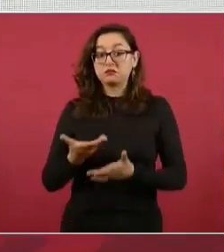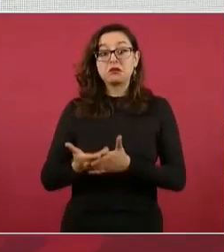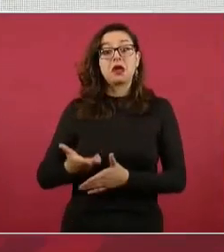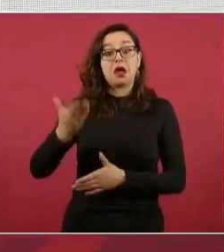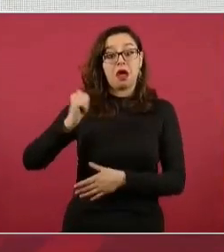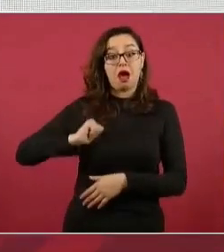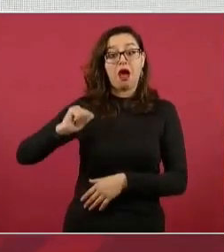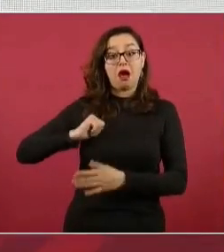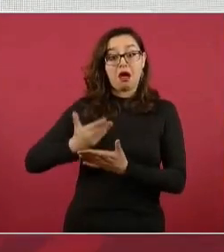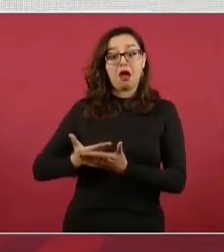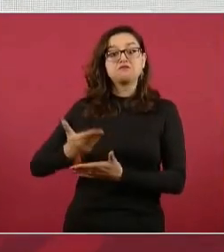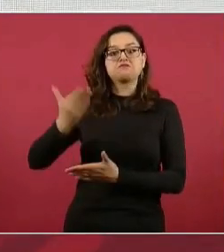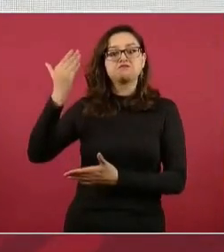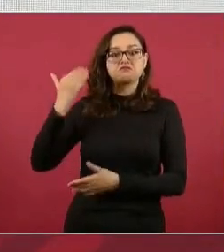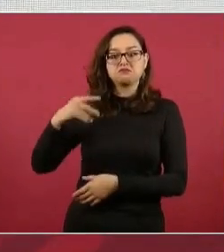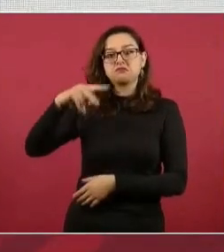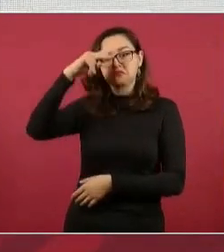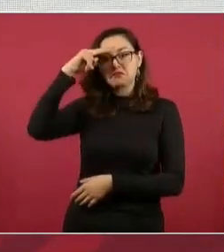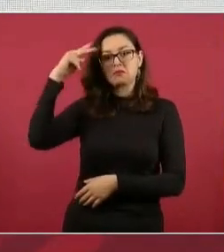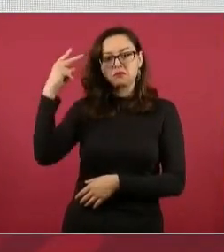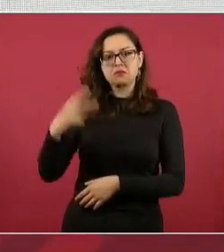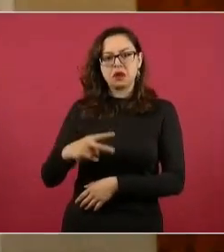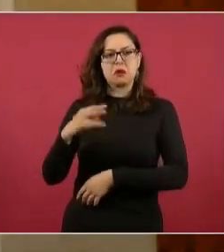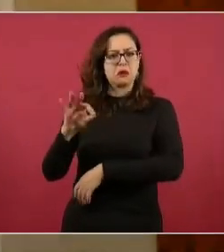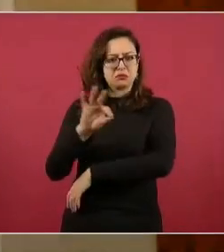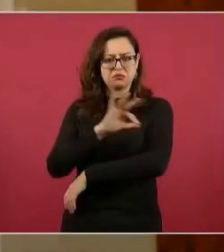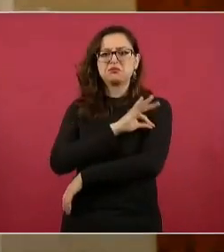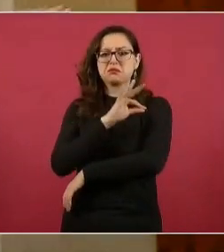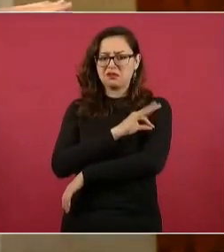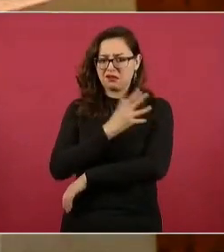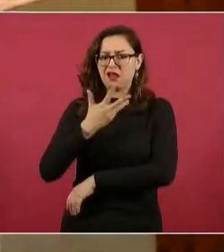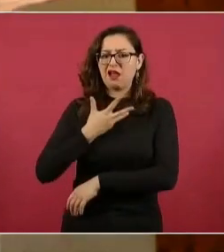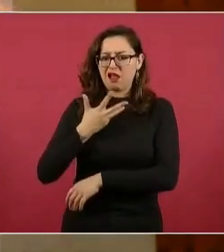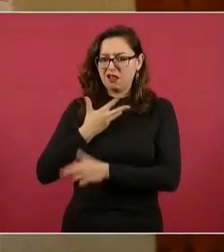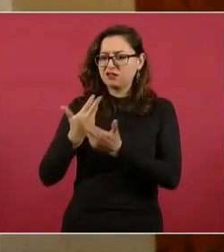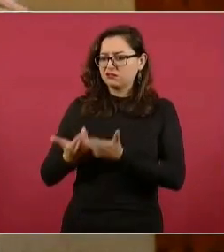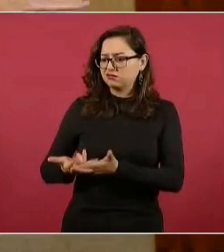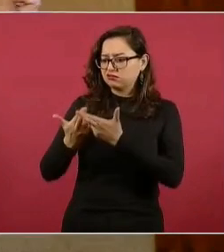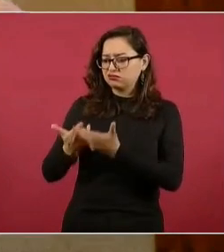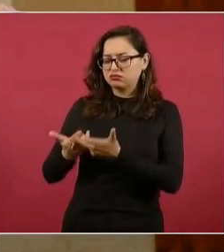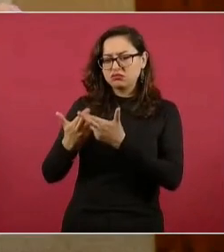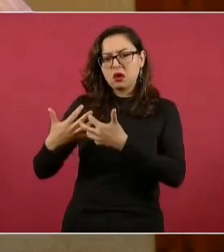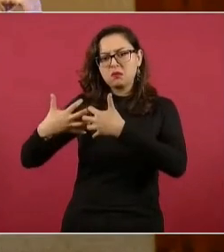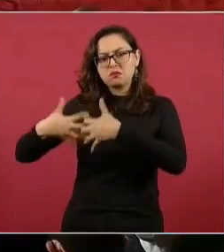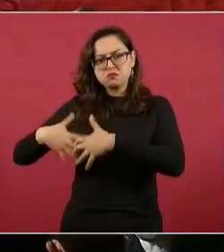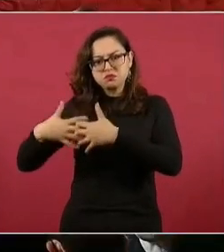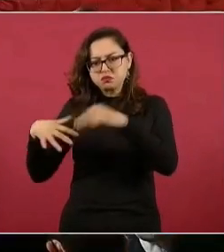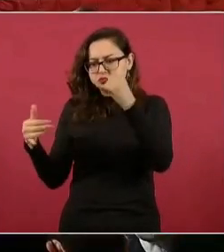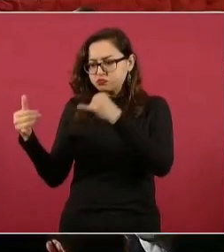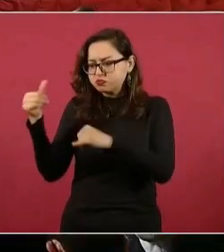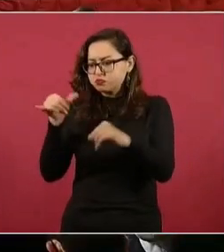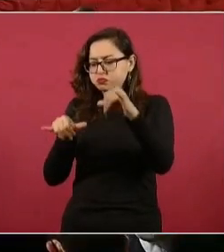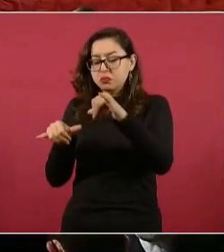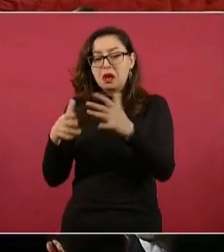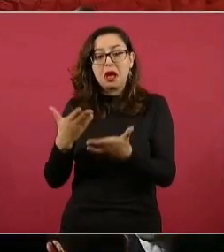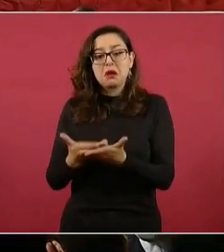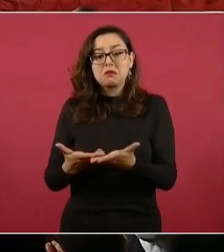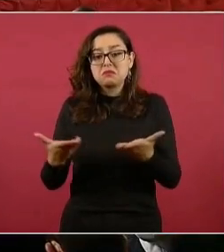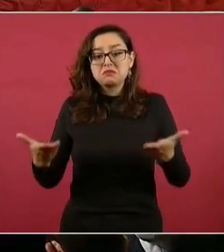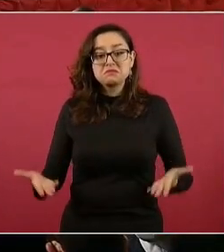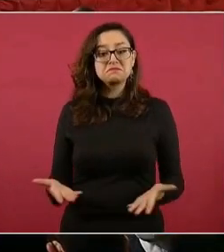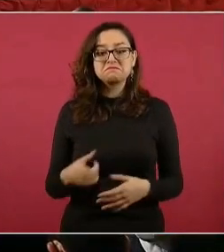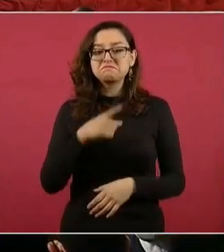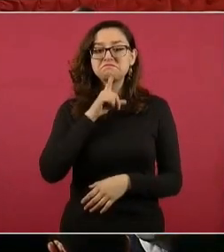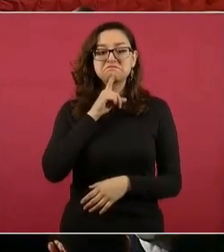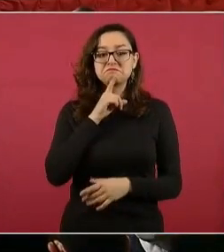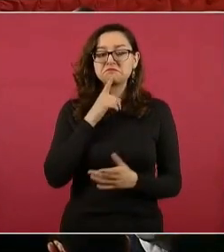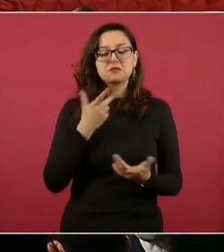de manera autosuficiente a finales de los noventas. ¿Qué nos encontramos? Difícil acceso de insumos, falta de infraestructura,